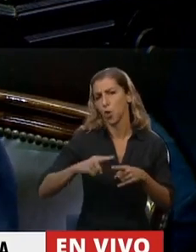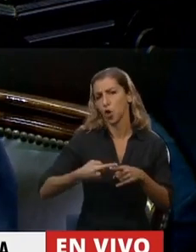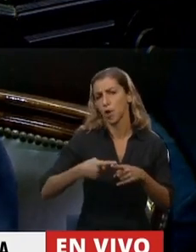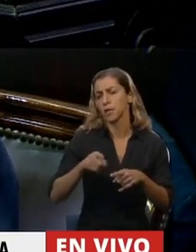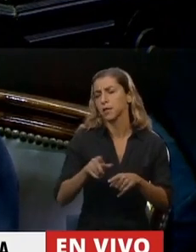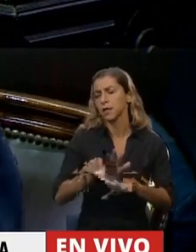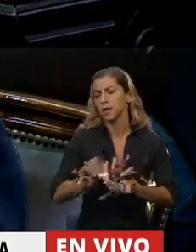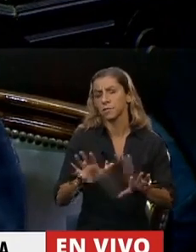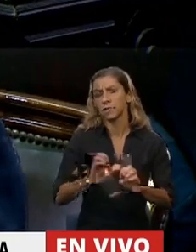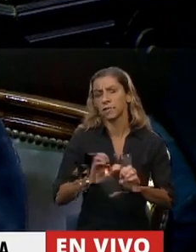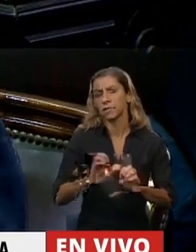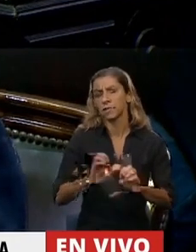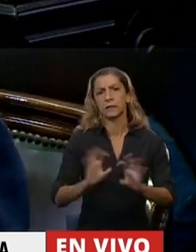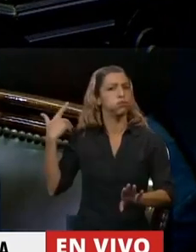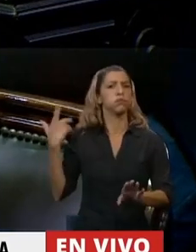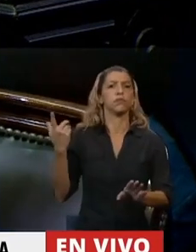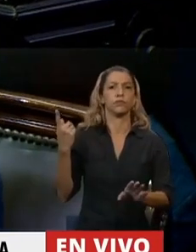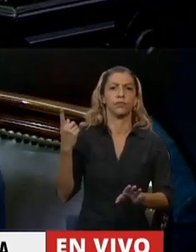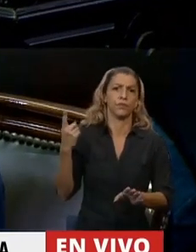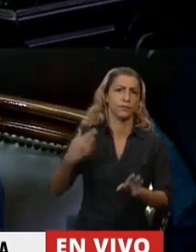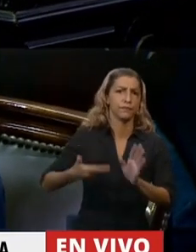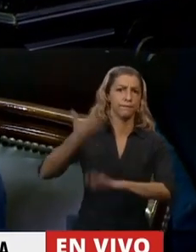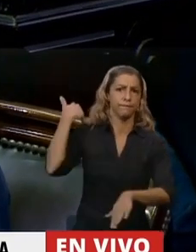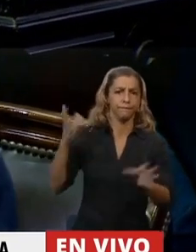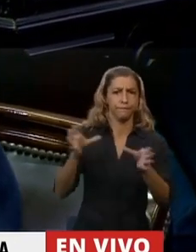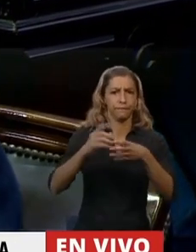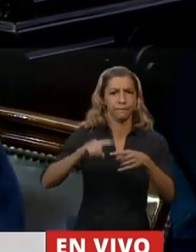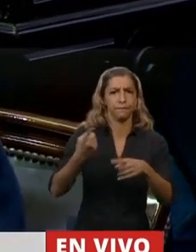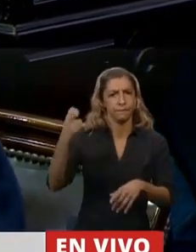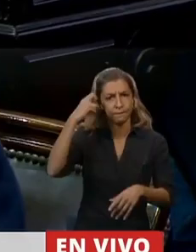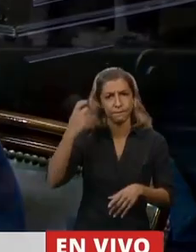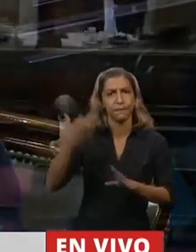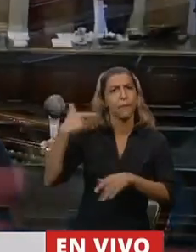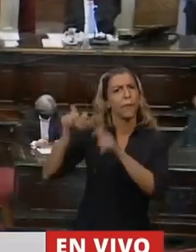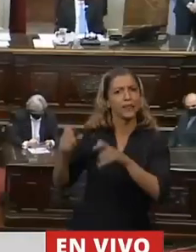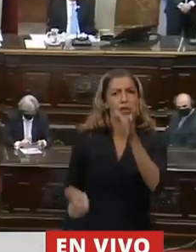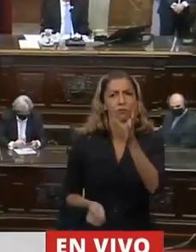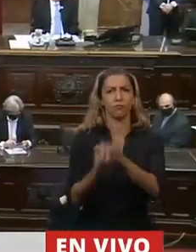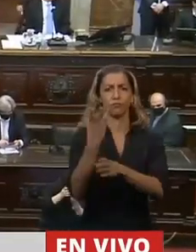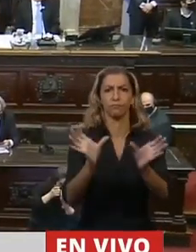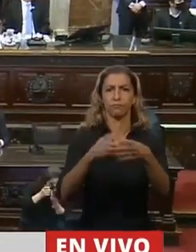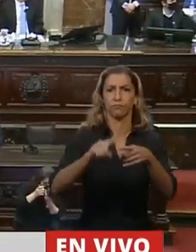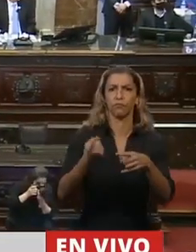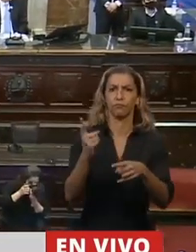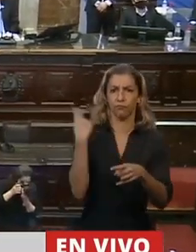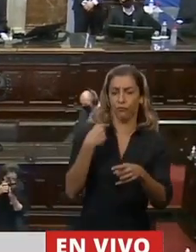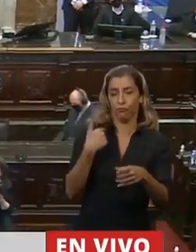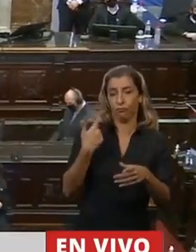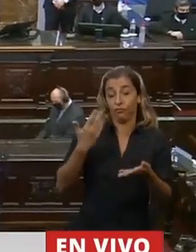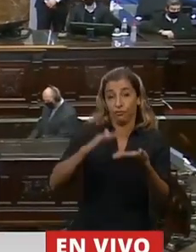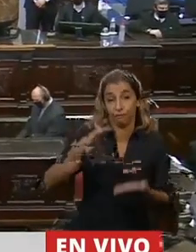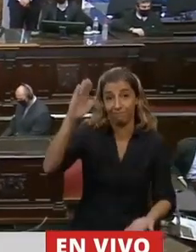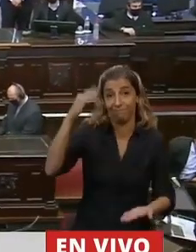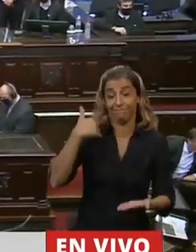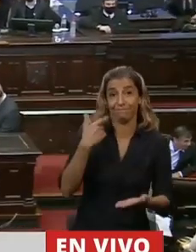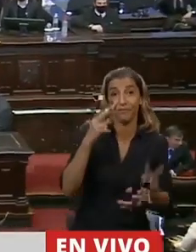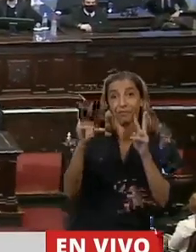que nos han enseñado, sobre todo aquellos que fundaron el Partido Radical y que hemos crecido desde la adolescencia y la juventud,